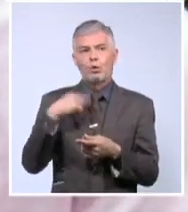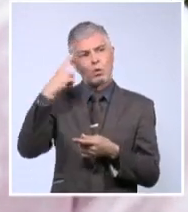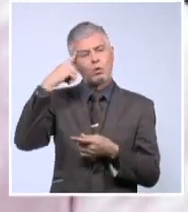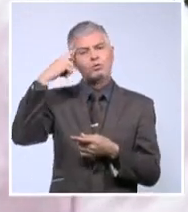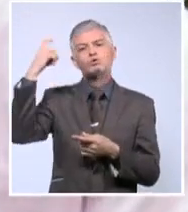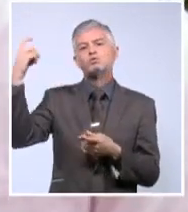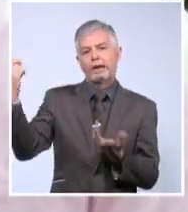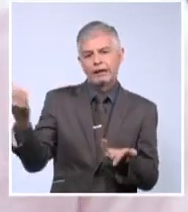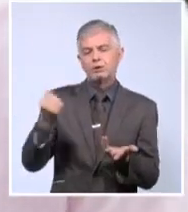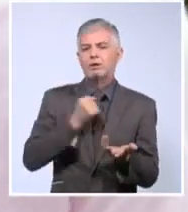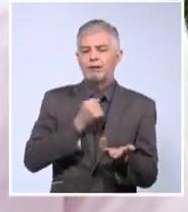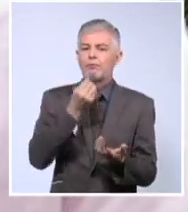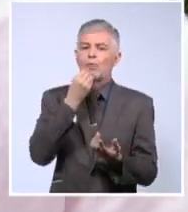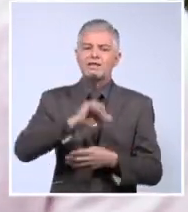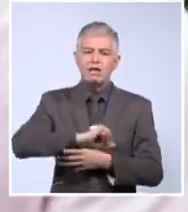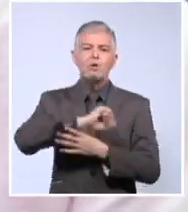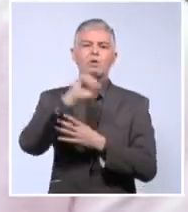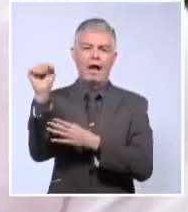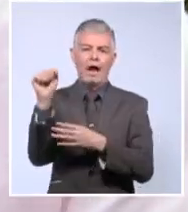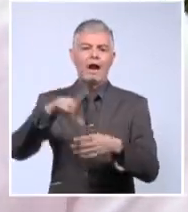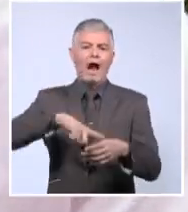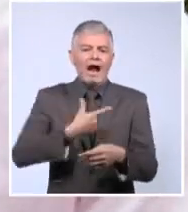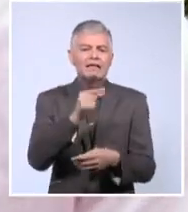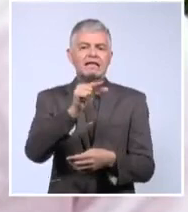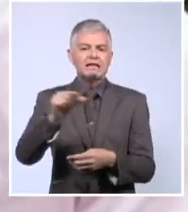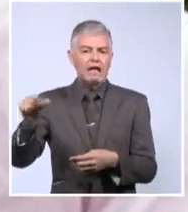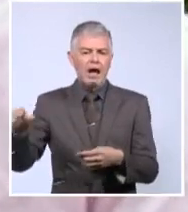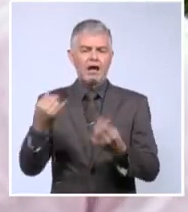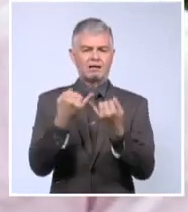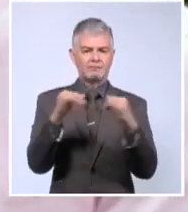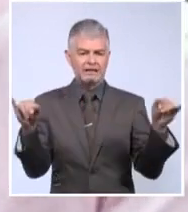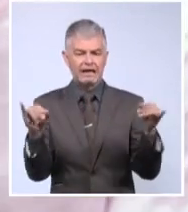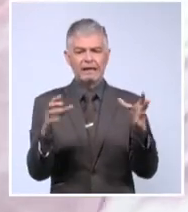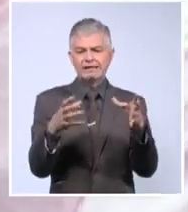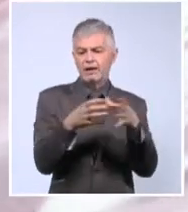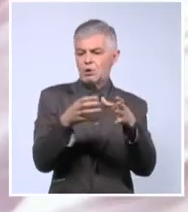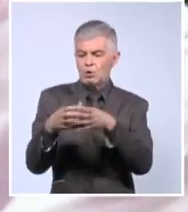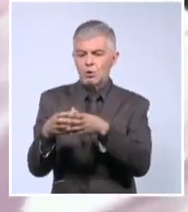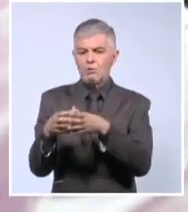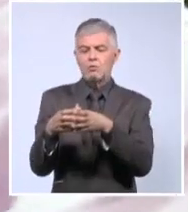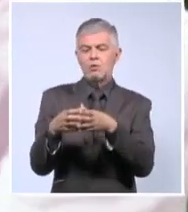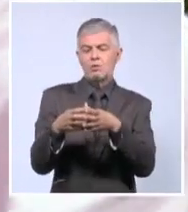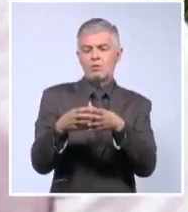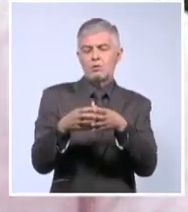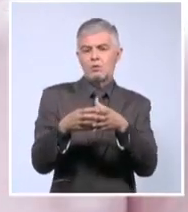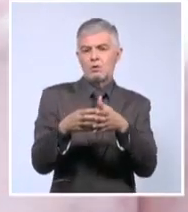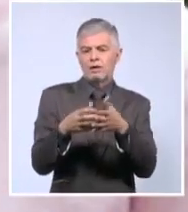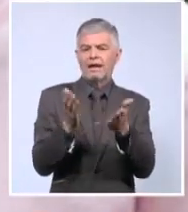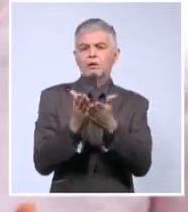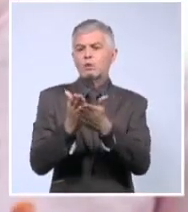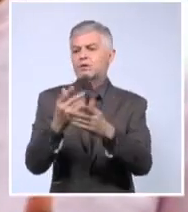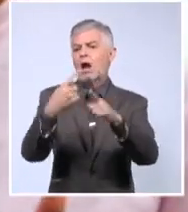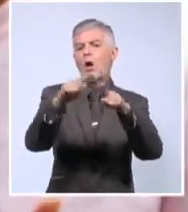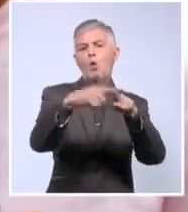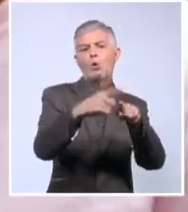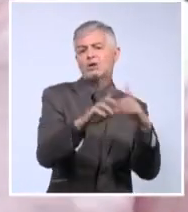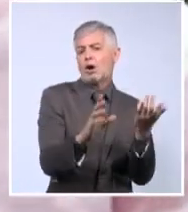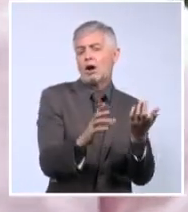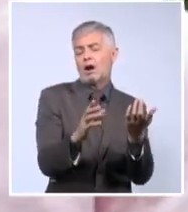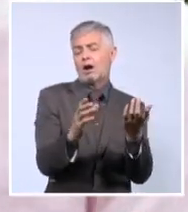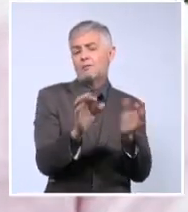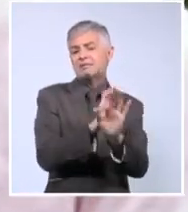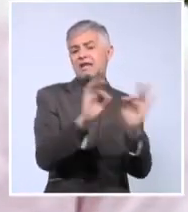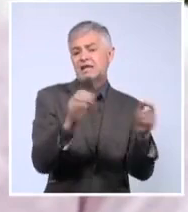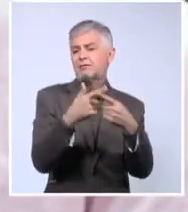llegar, que artistas independientes, grupos, personas que simplemente no están estudiando otras cosas, pero les gusta la